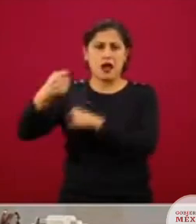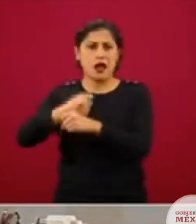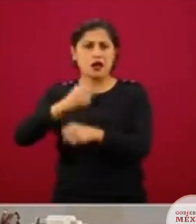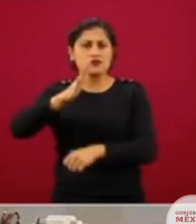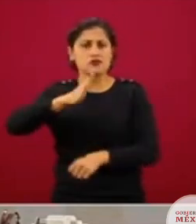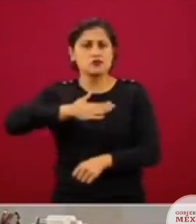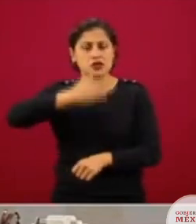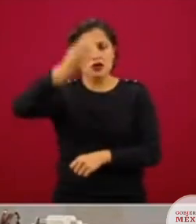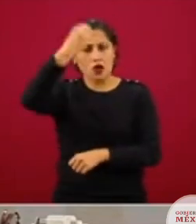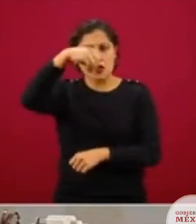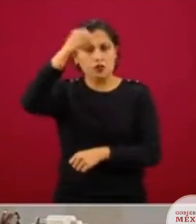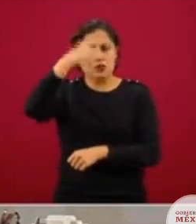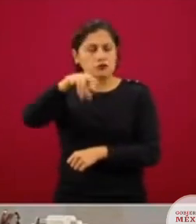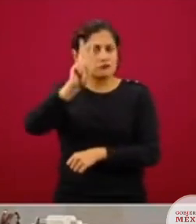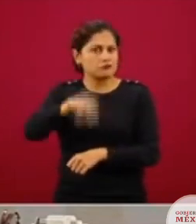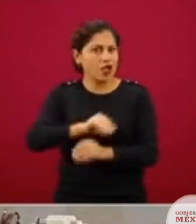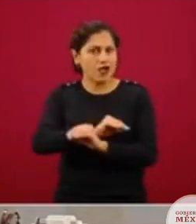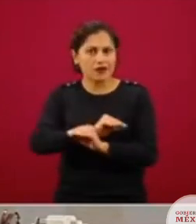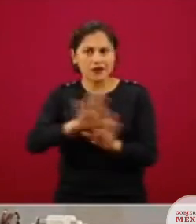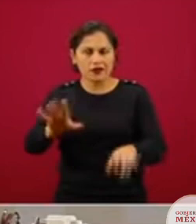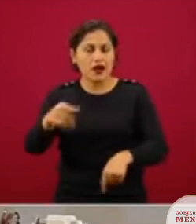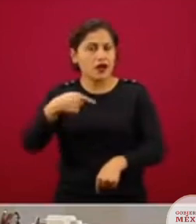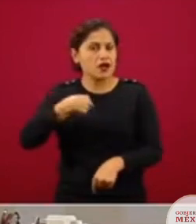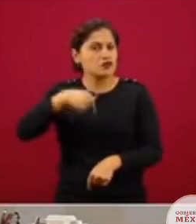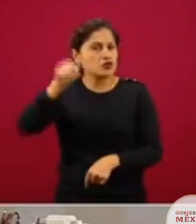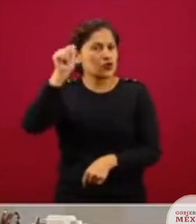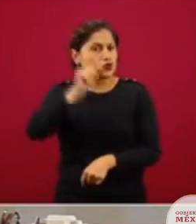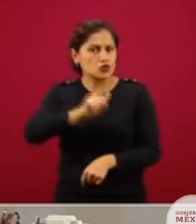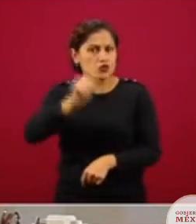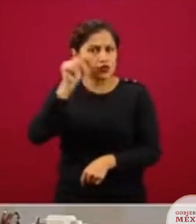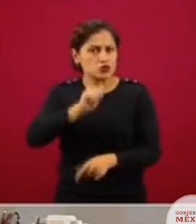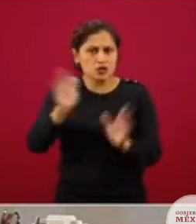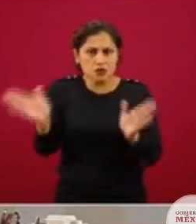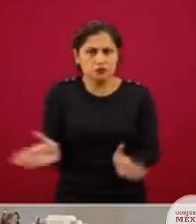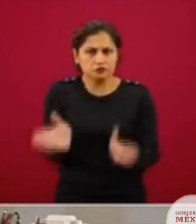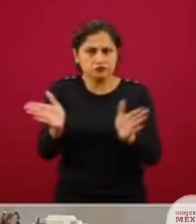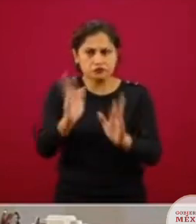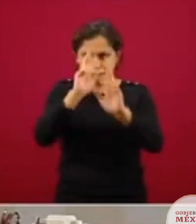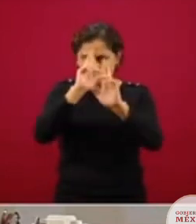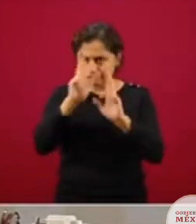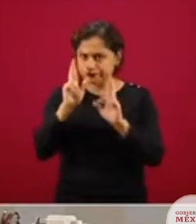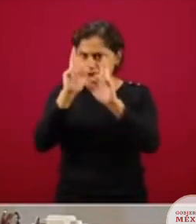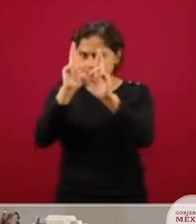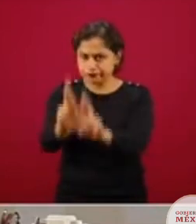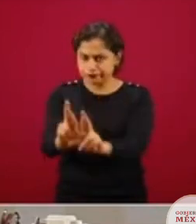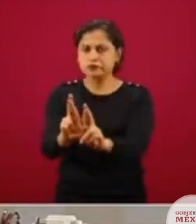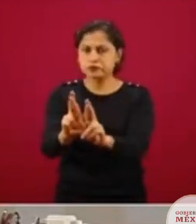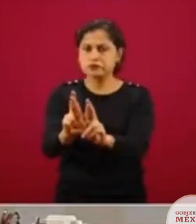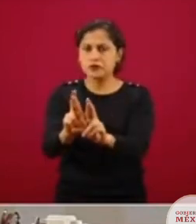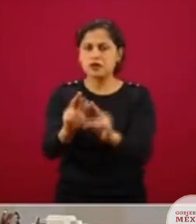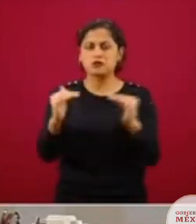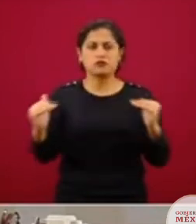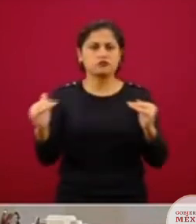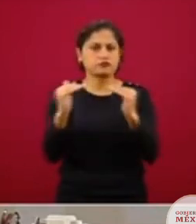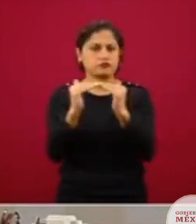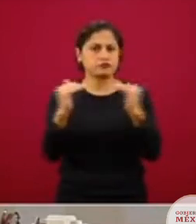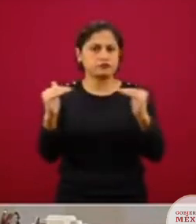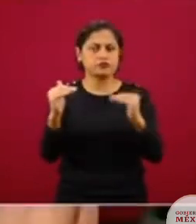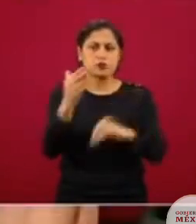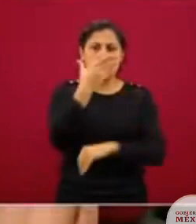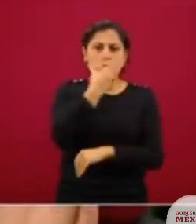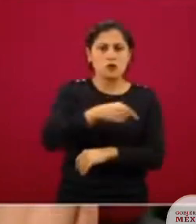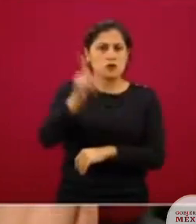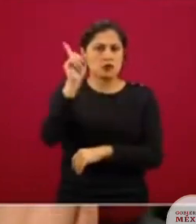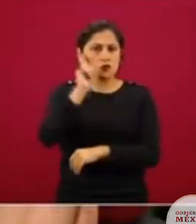muy claras, promulgados siempre por el respeto, la defensa, la promoción de la igualdad de los